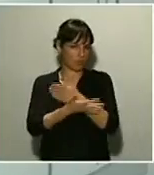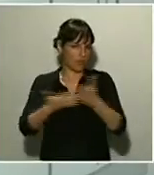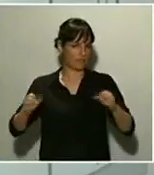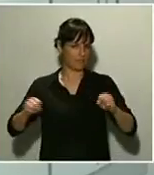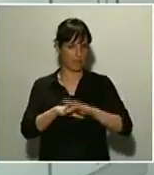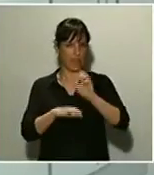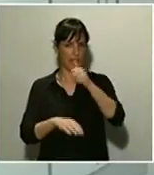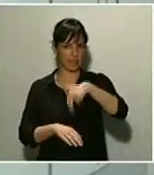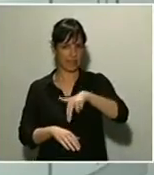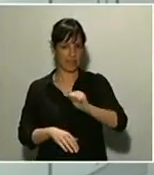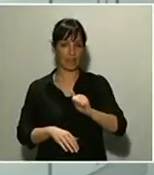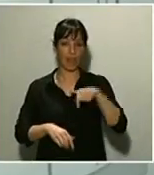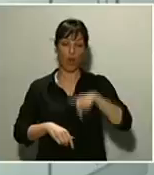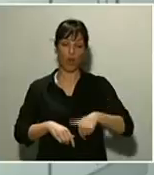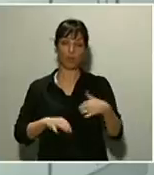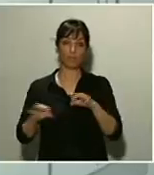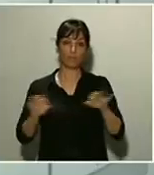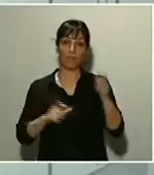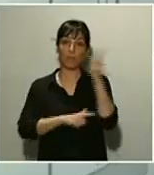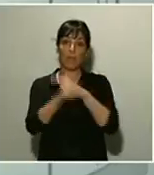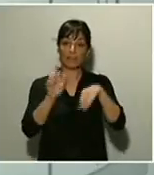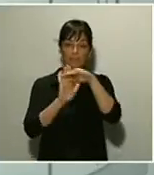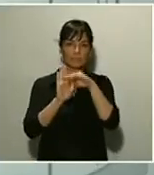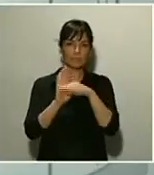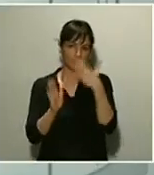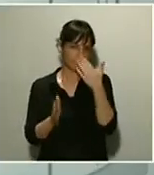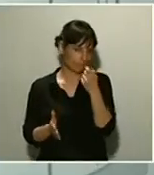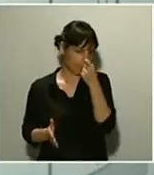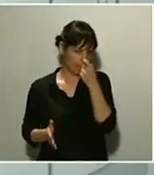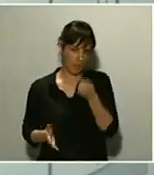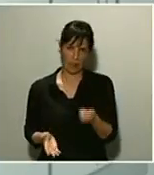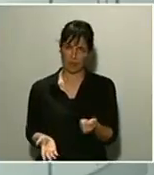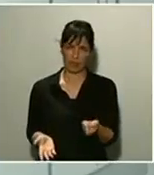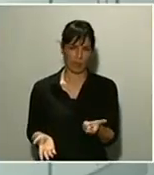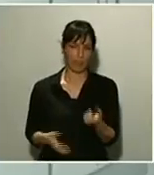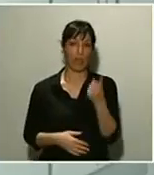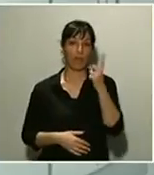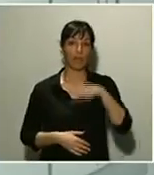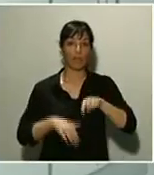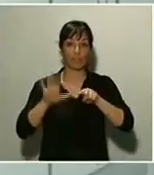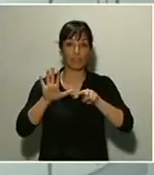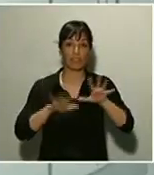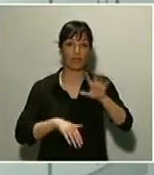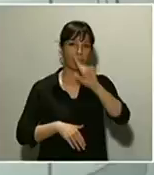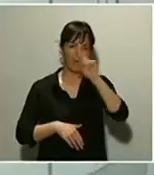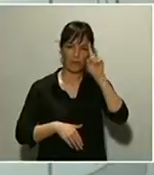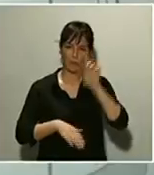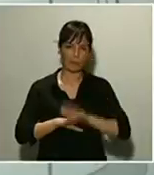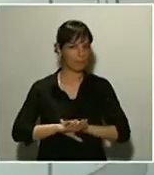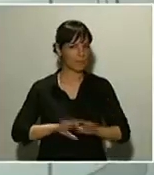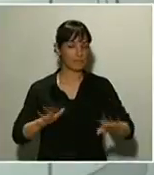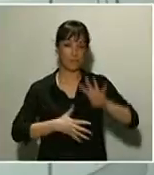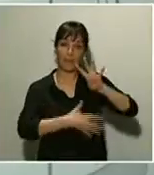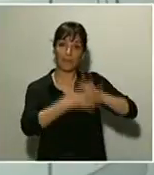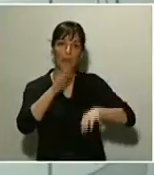programadas para hoy son prácticamente testimoniales. 165 en Madrid, 91 en Barcelona o